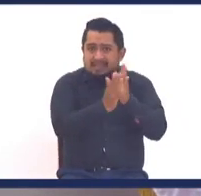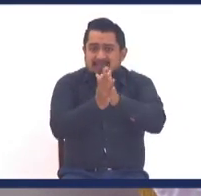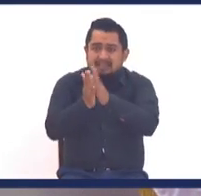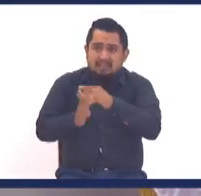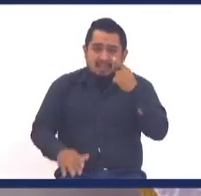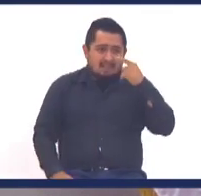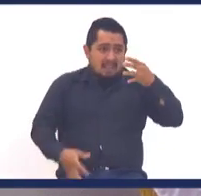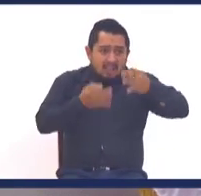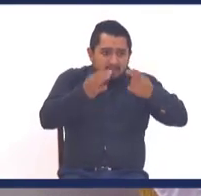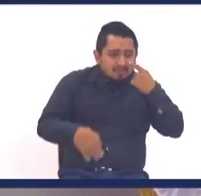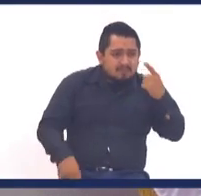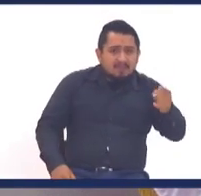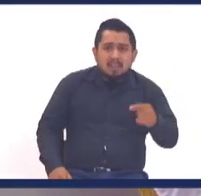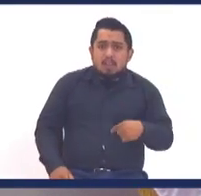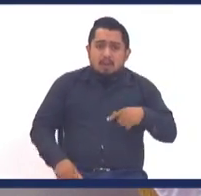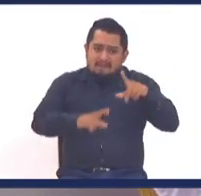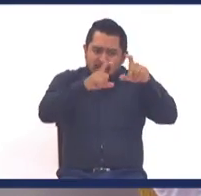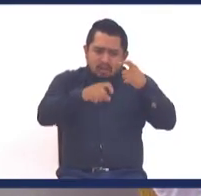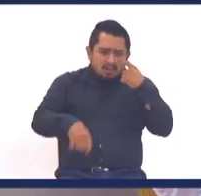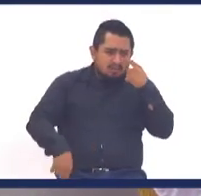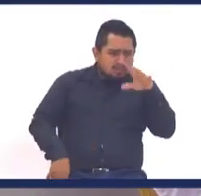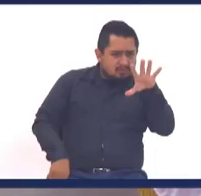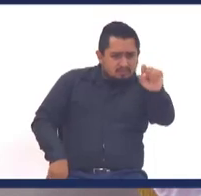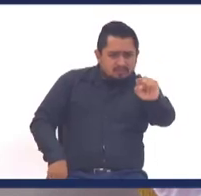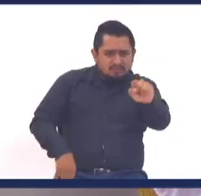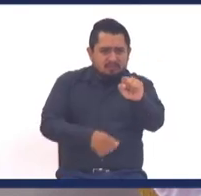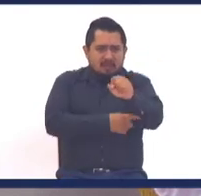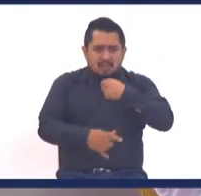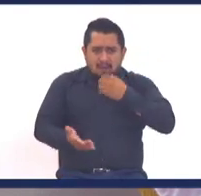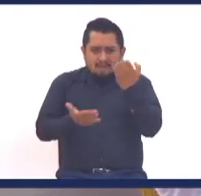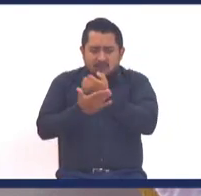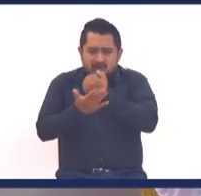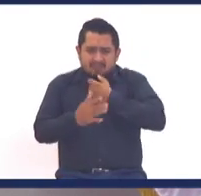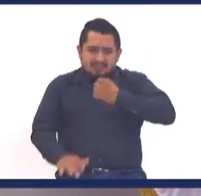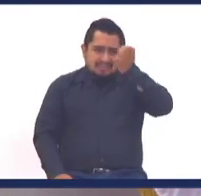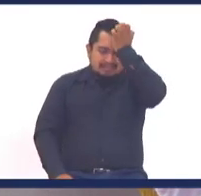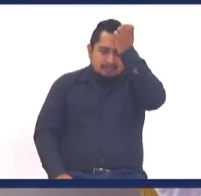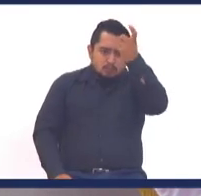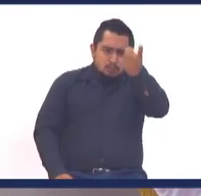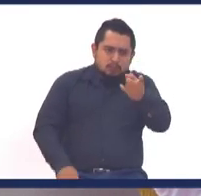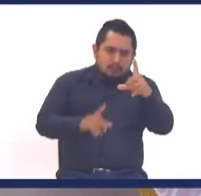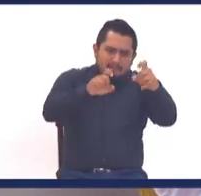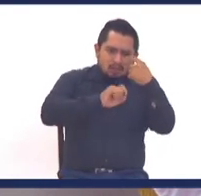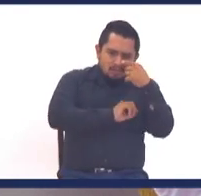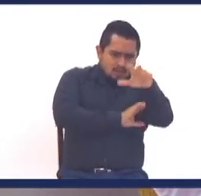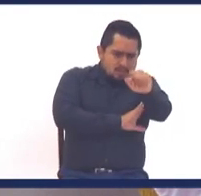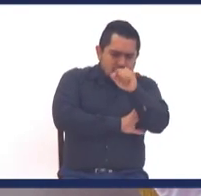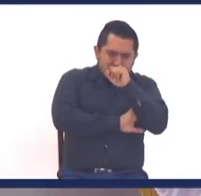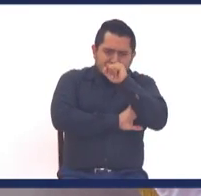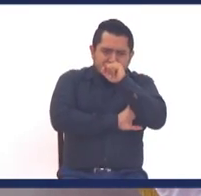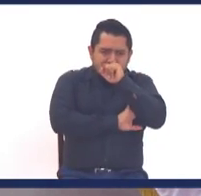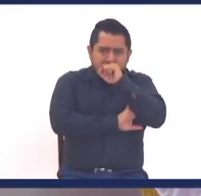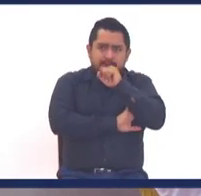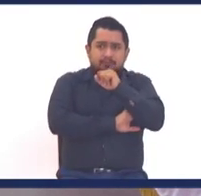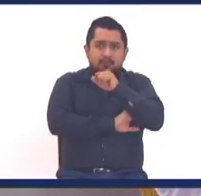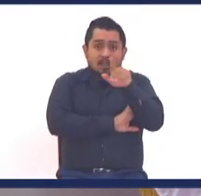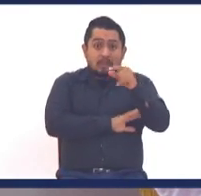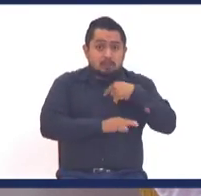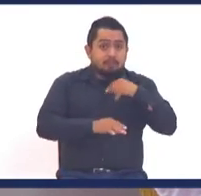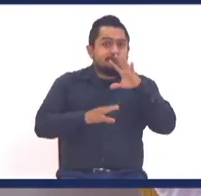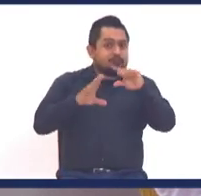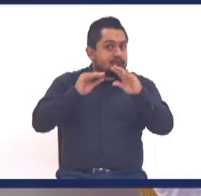injusticias. Yo vi una imagen que, al igual que muchos de nosotros que predicamos el Evangelio, cometemos graves errores. Y esto solo lo voy a